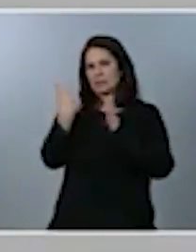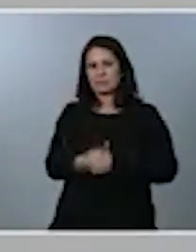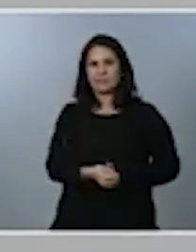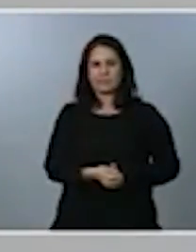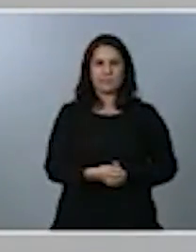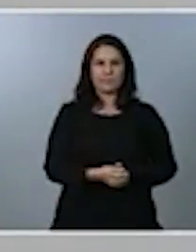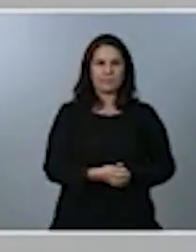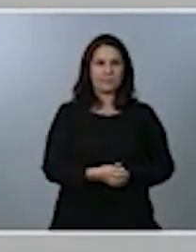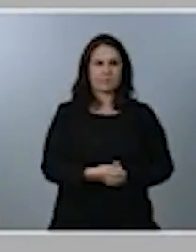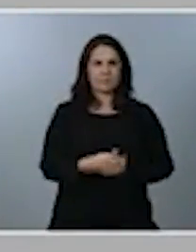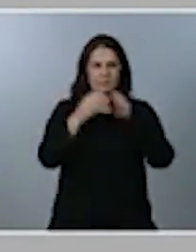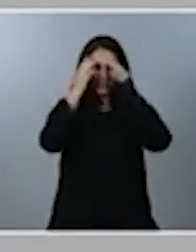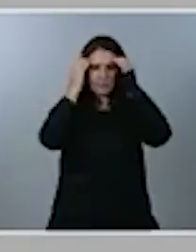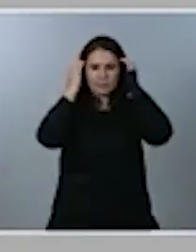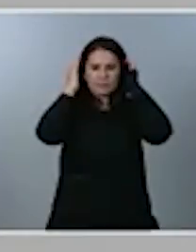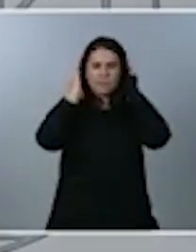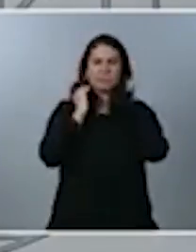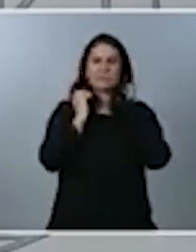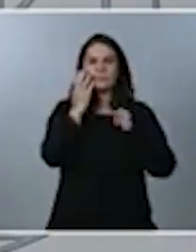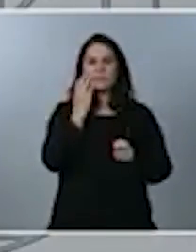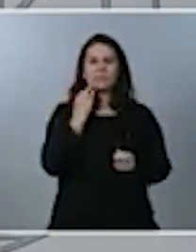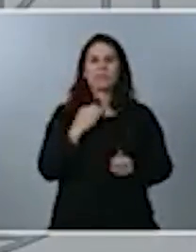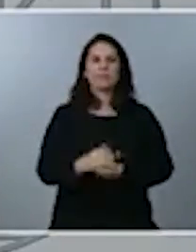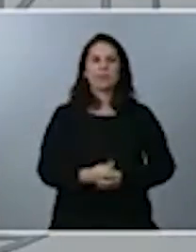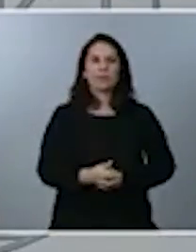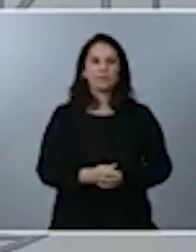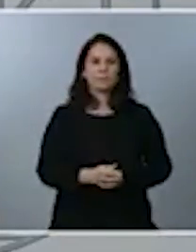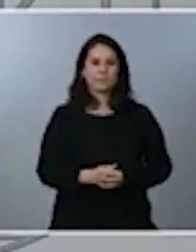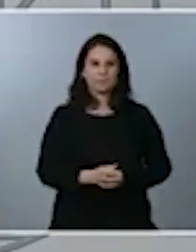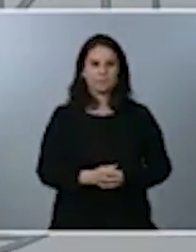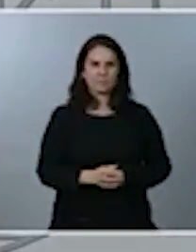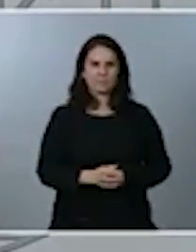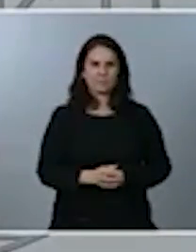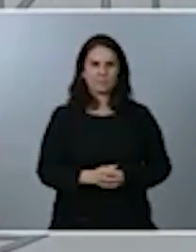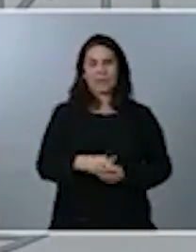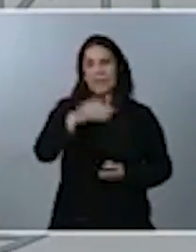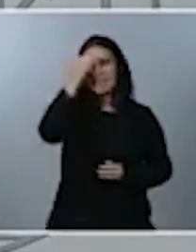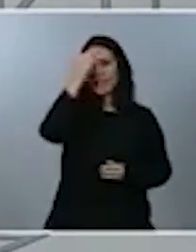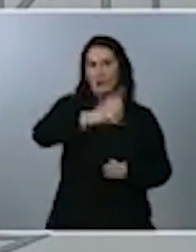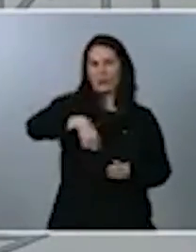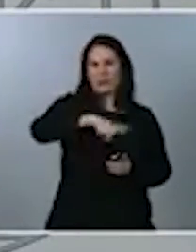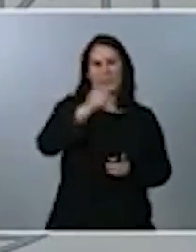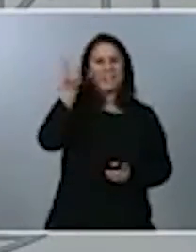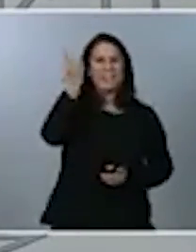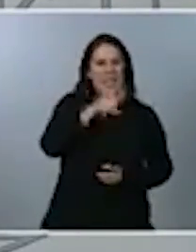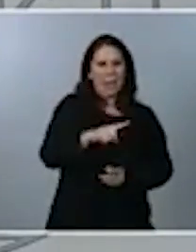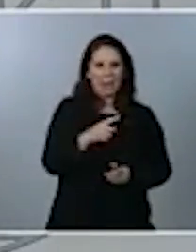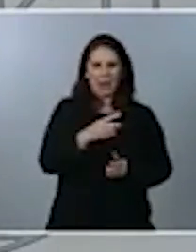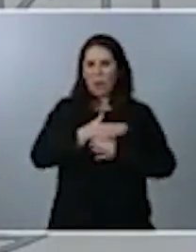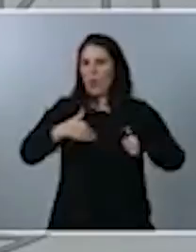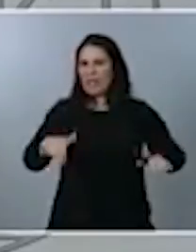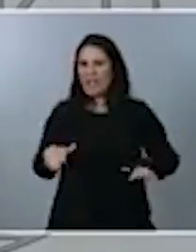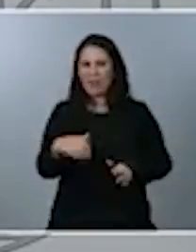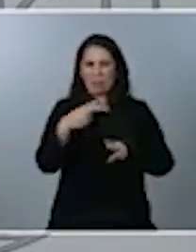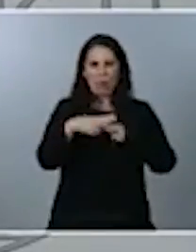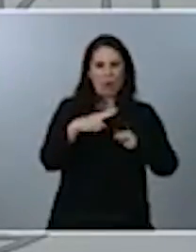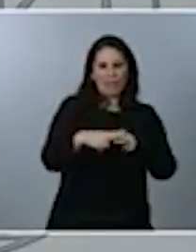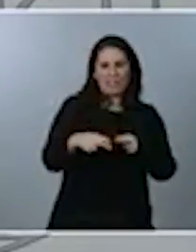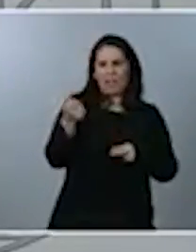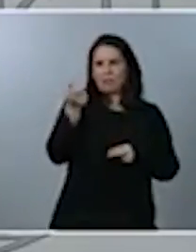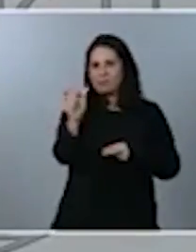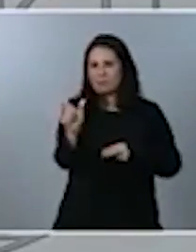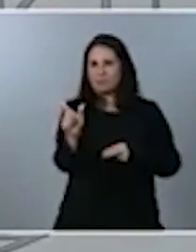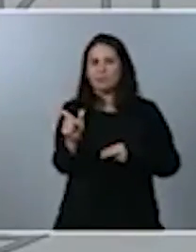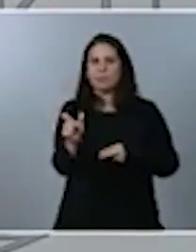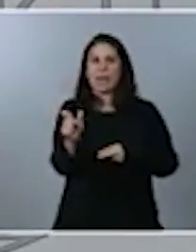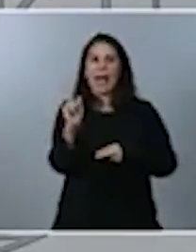Yo creo que ustedes están siendo conscientes que cualquier partida, cualquier política que abordemos implica cantidades extraordinarias